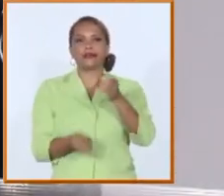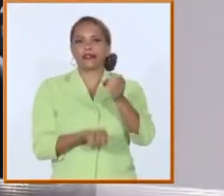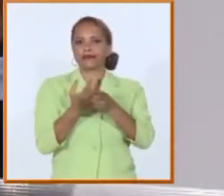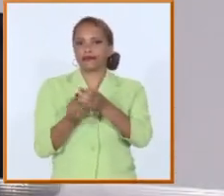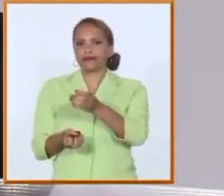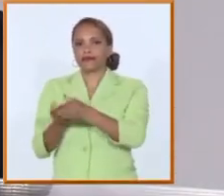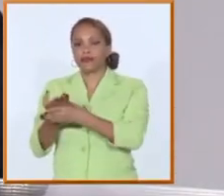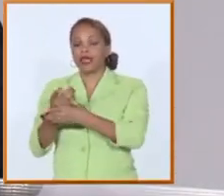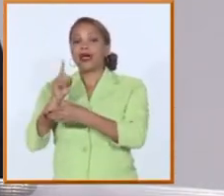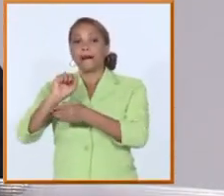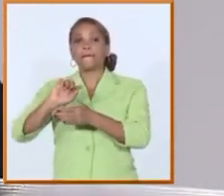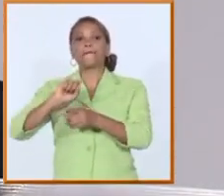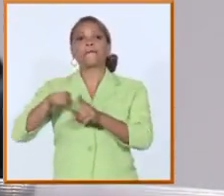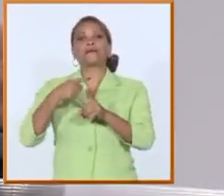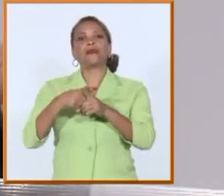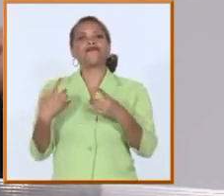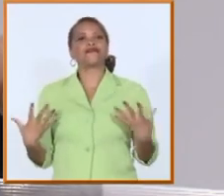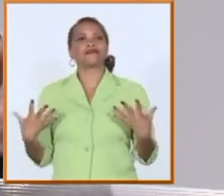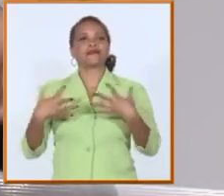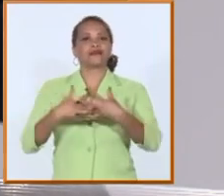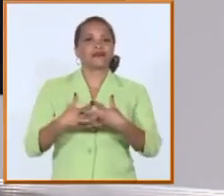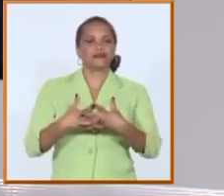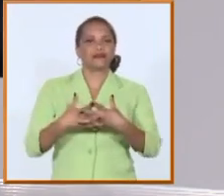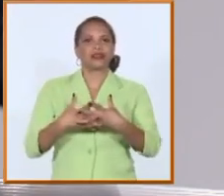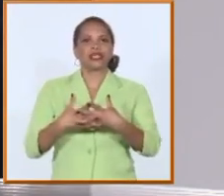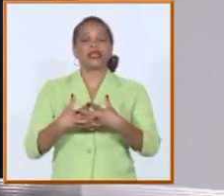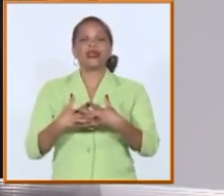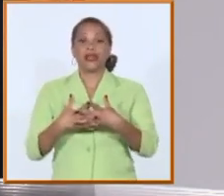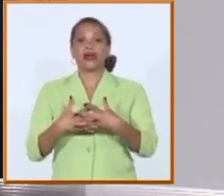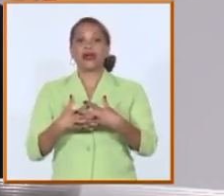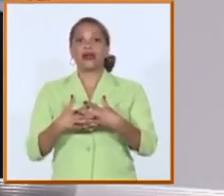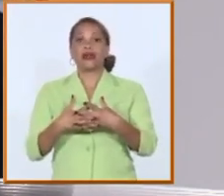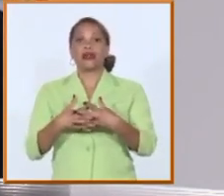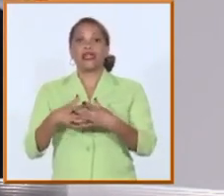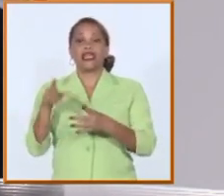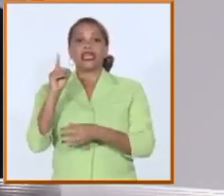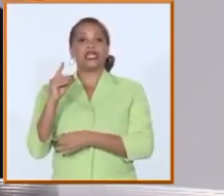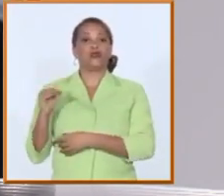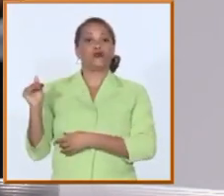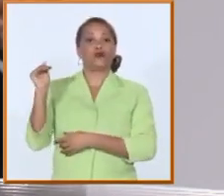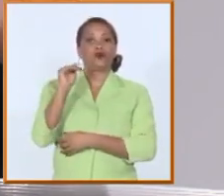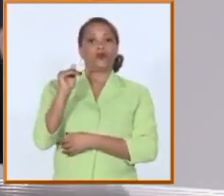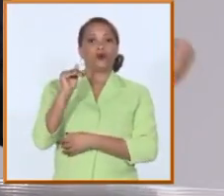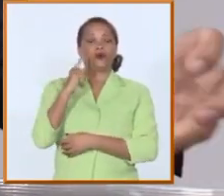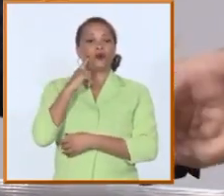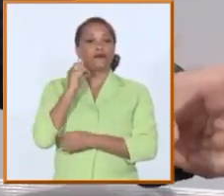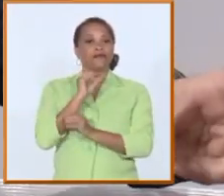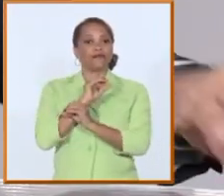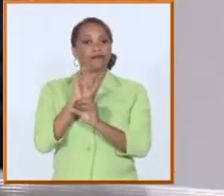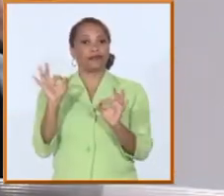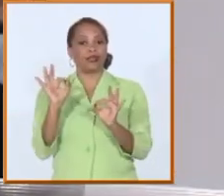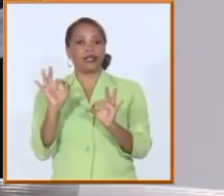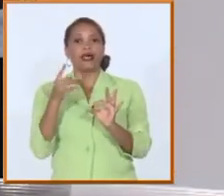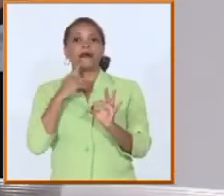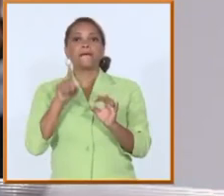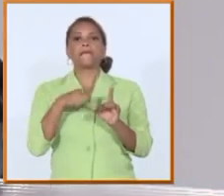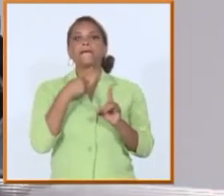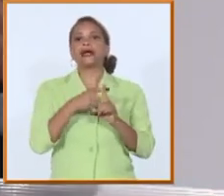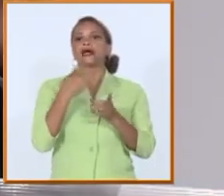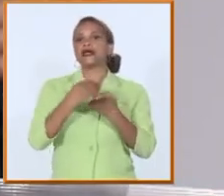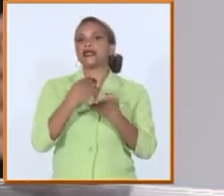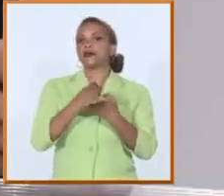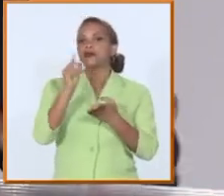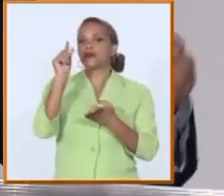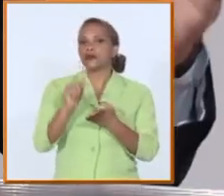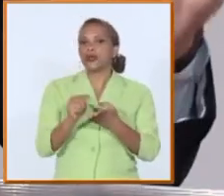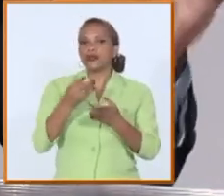por suerte para nosotros desde el doctor más experto hasta el estudiante de los primeros años